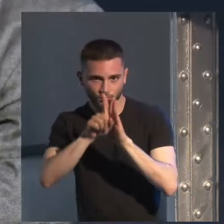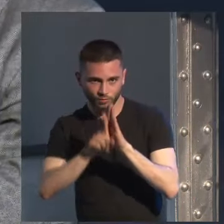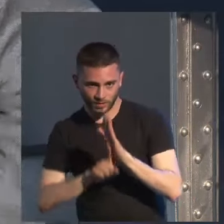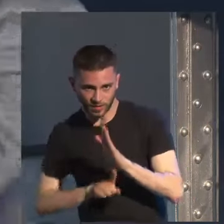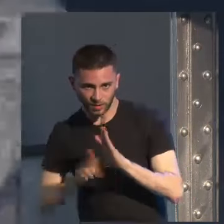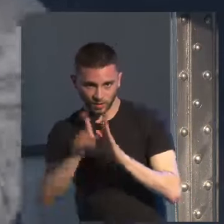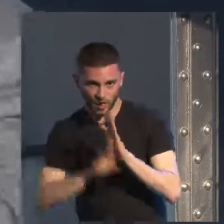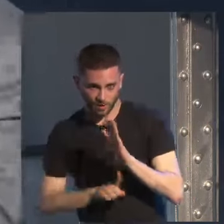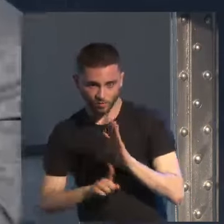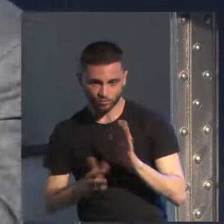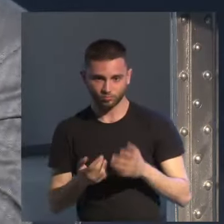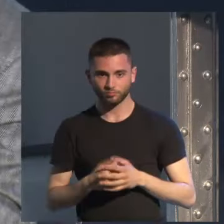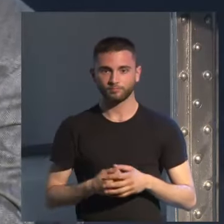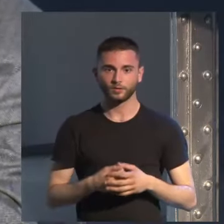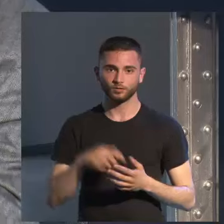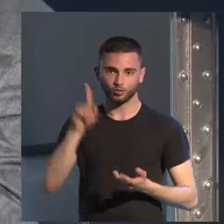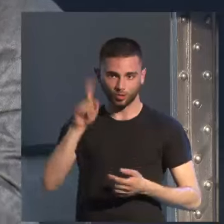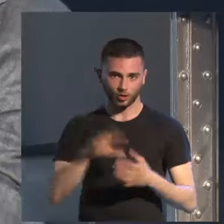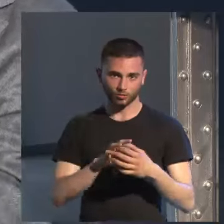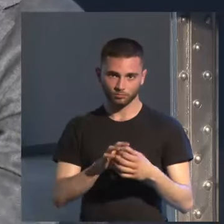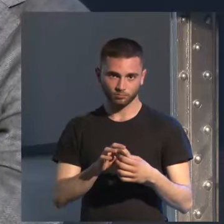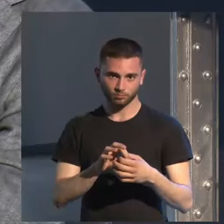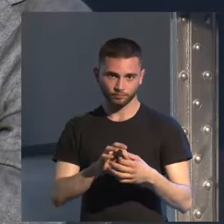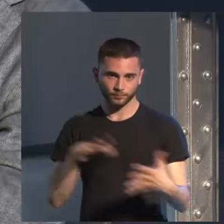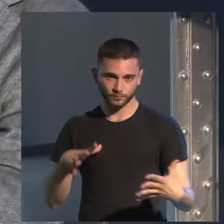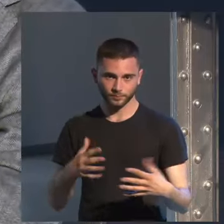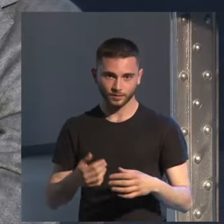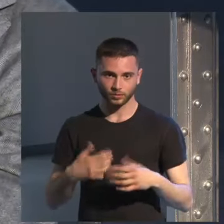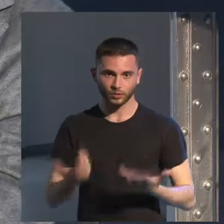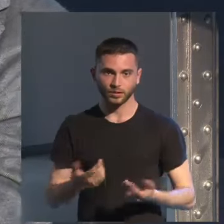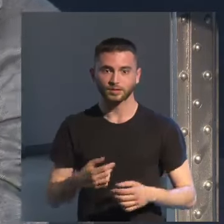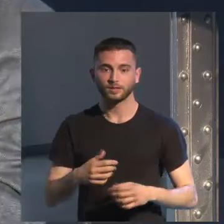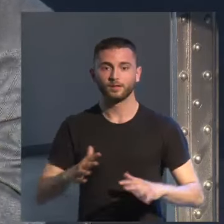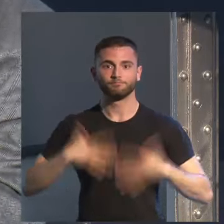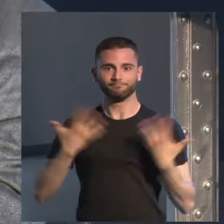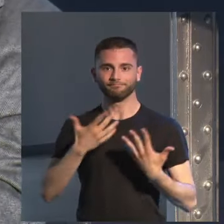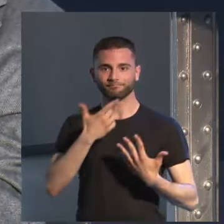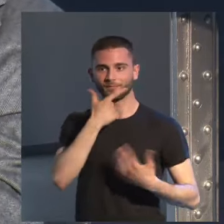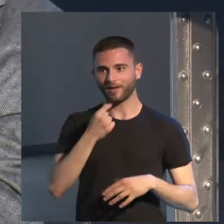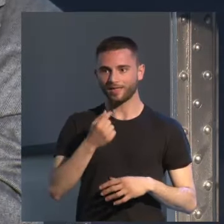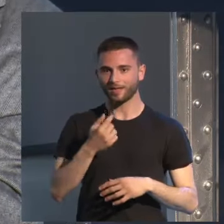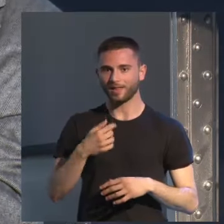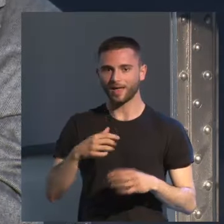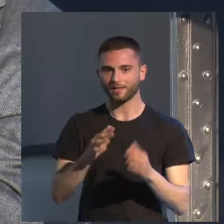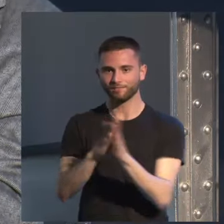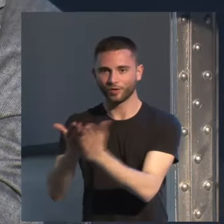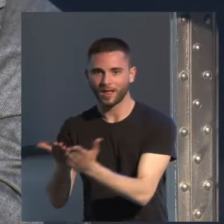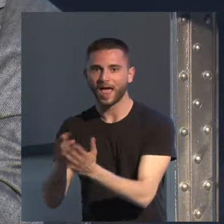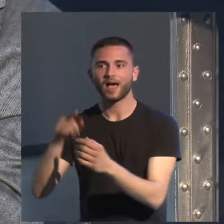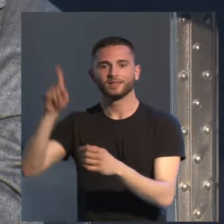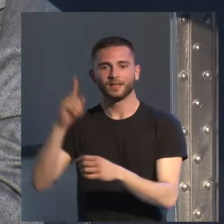nos deslumbramos fácilmente con estas cosas que nos llegan del frío. Pero